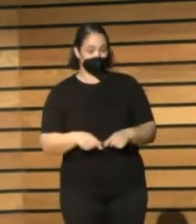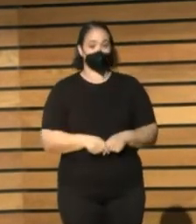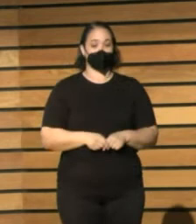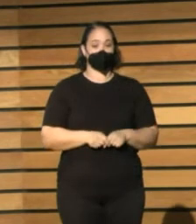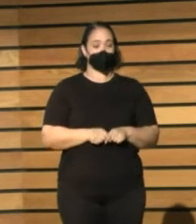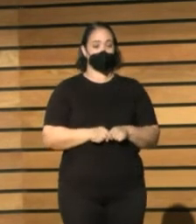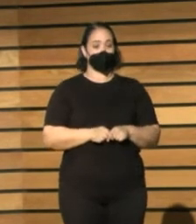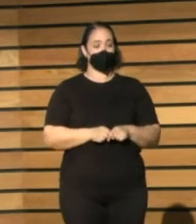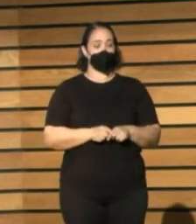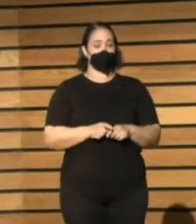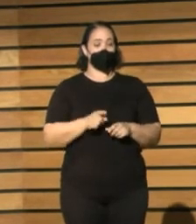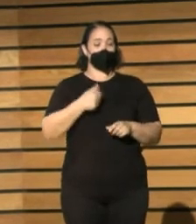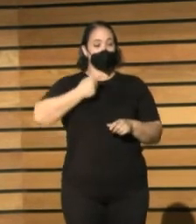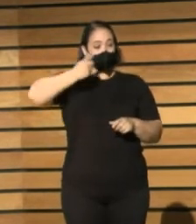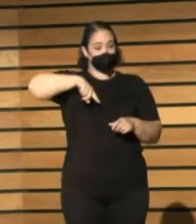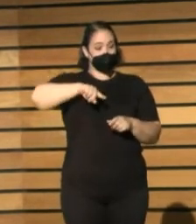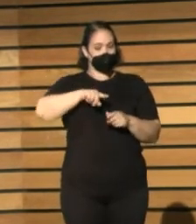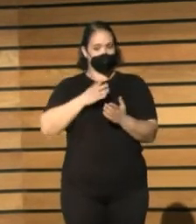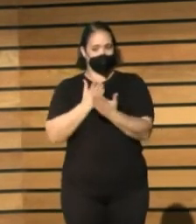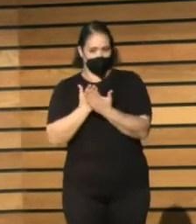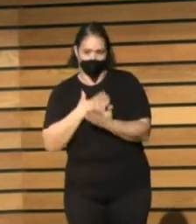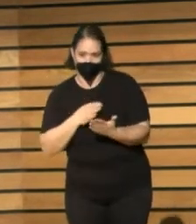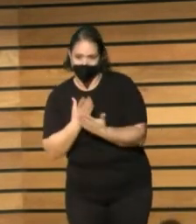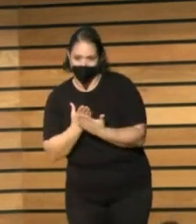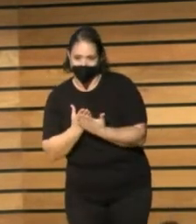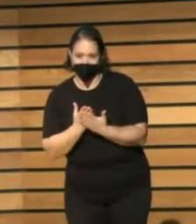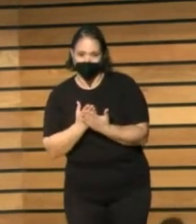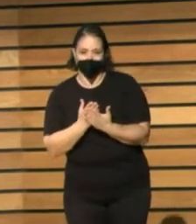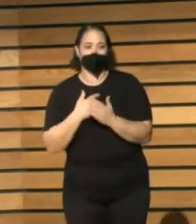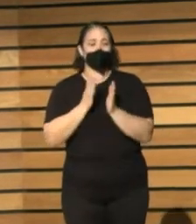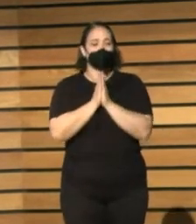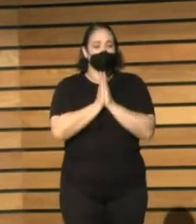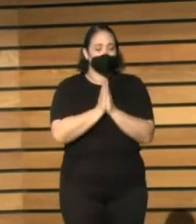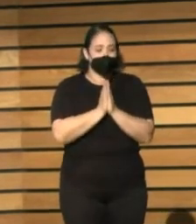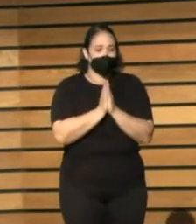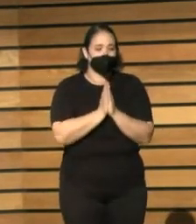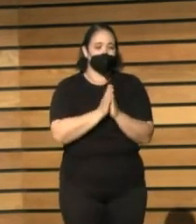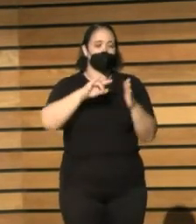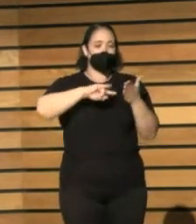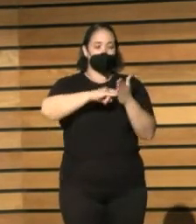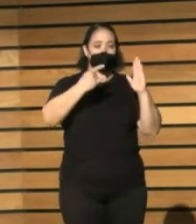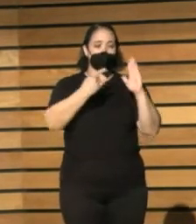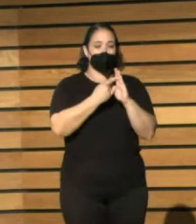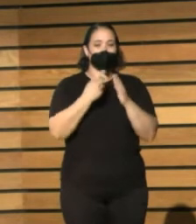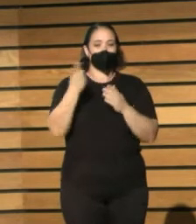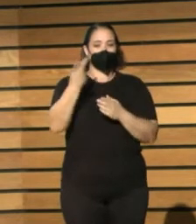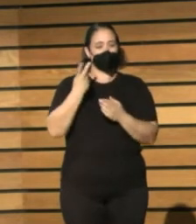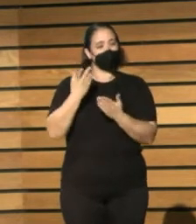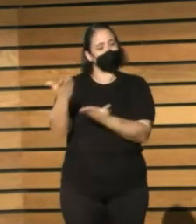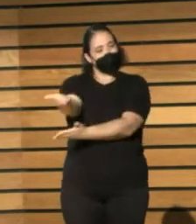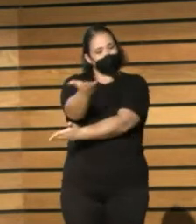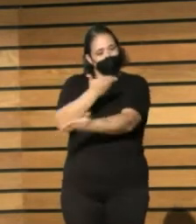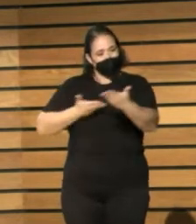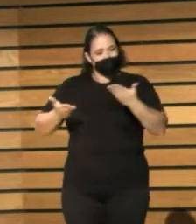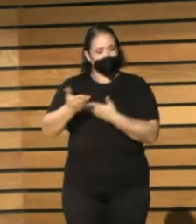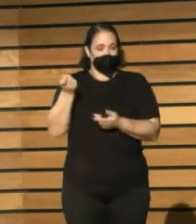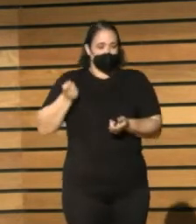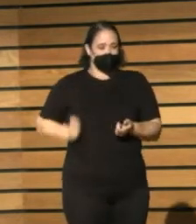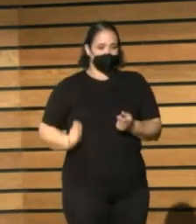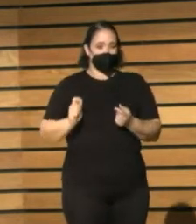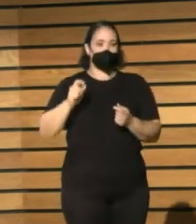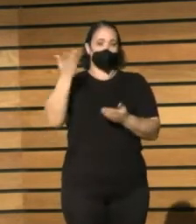como se puede pedir ¿no? se puede pedir ¿no? yo emplazo al ministerio que recupere el proyecto de intercambio de profesionales